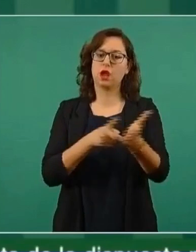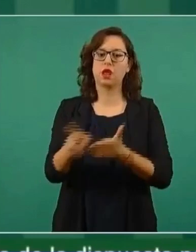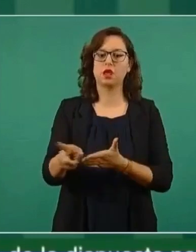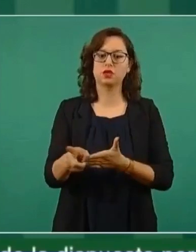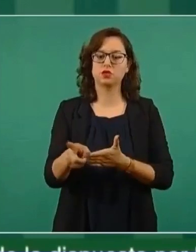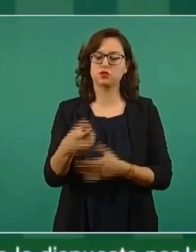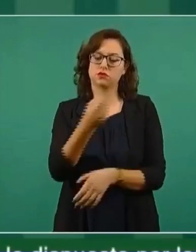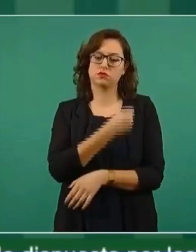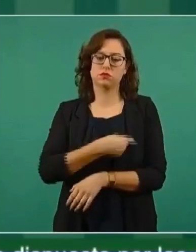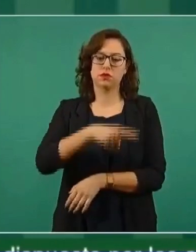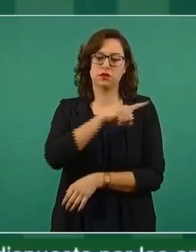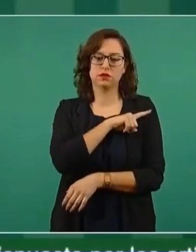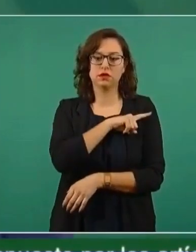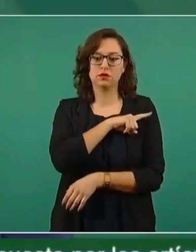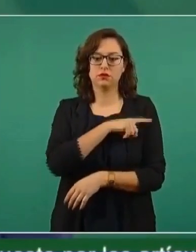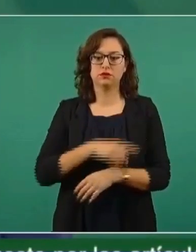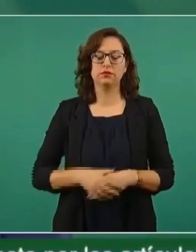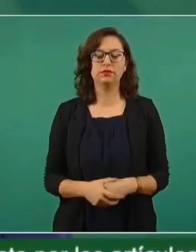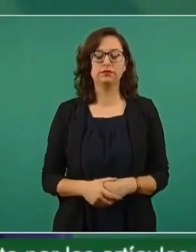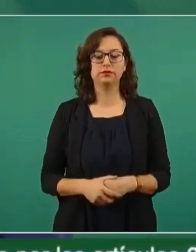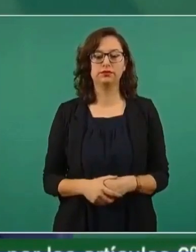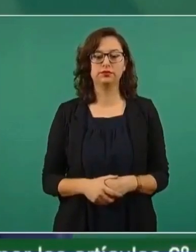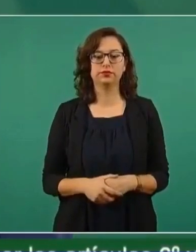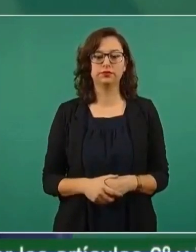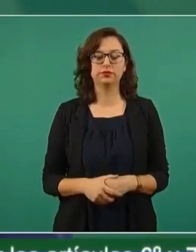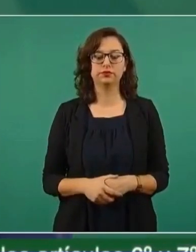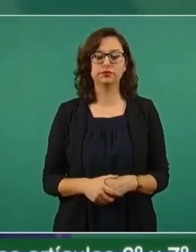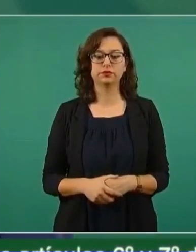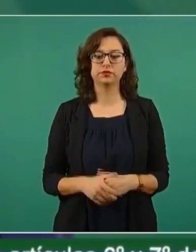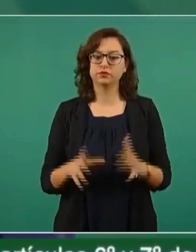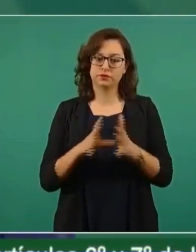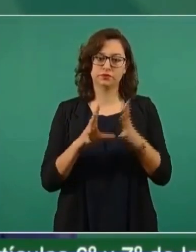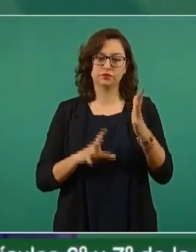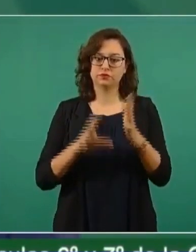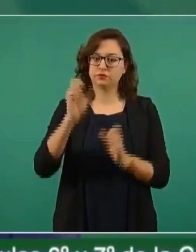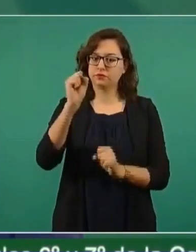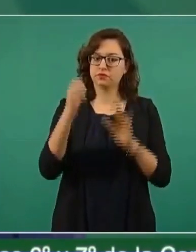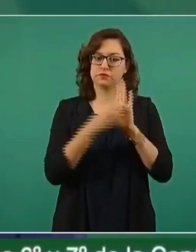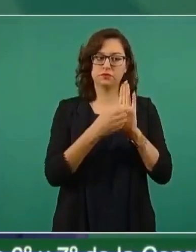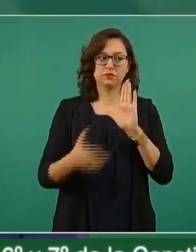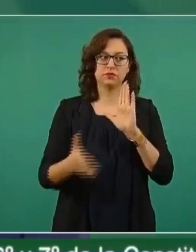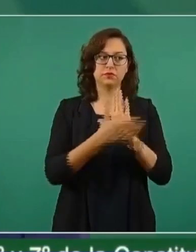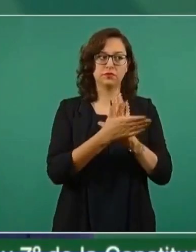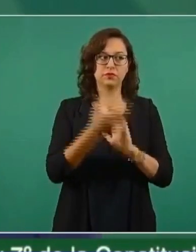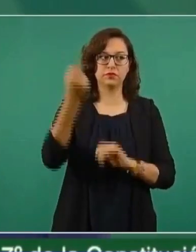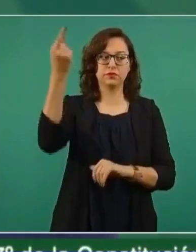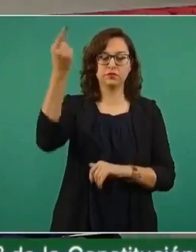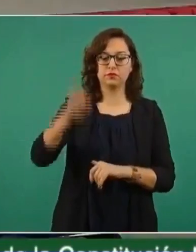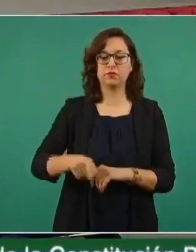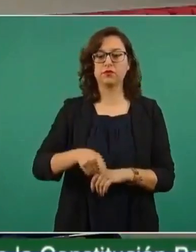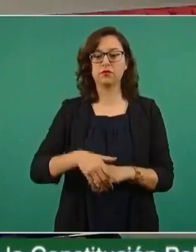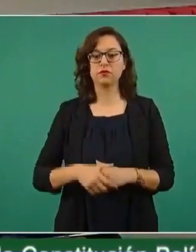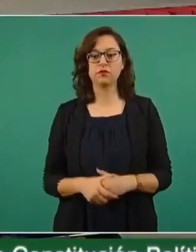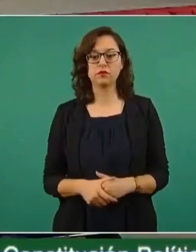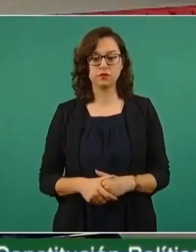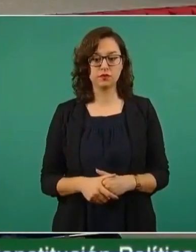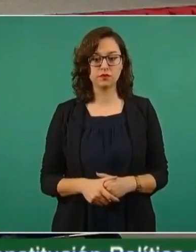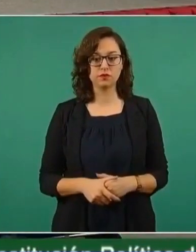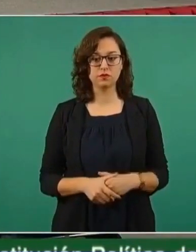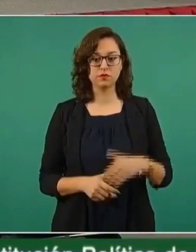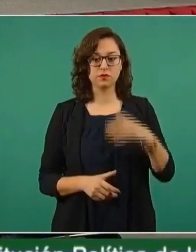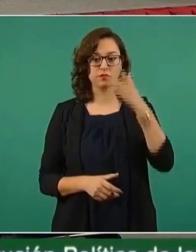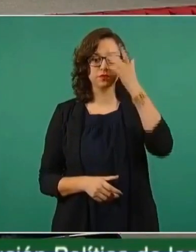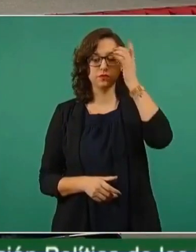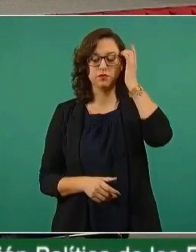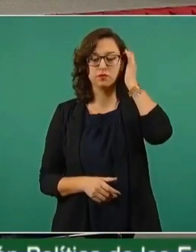pueblo a la salud, es un derecho constitucional. Entonces, vamos a que